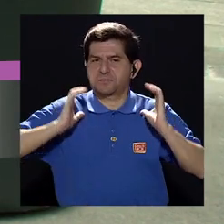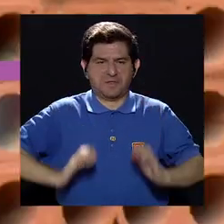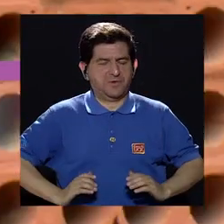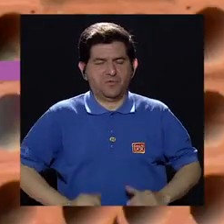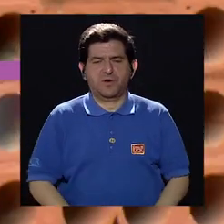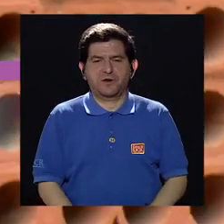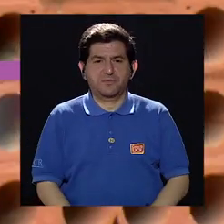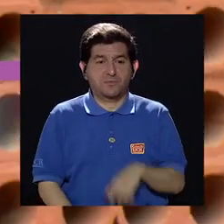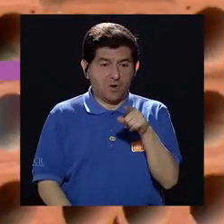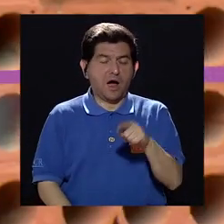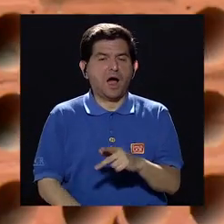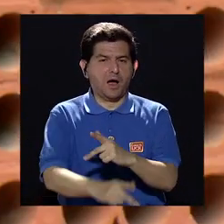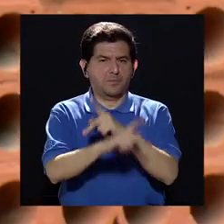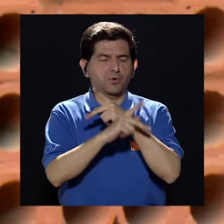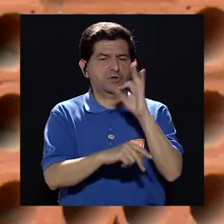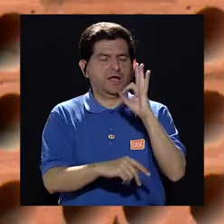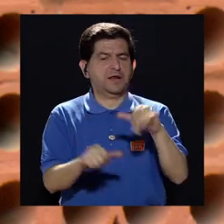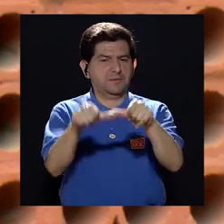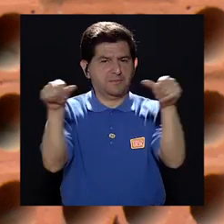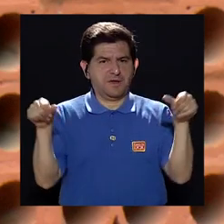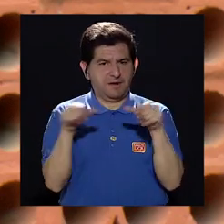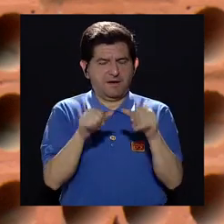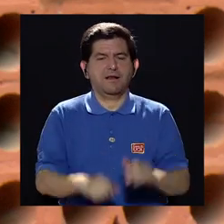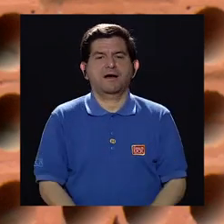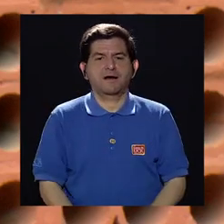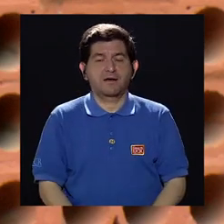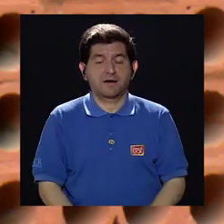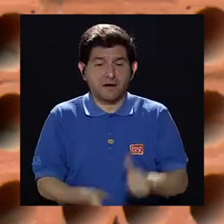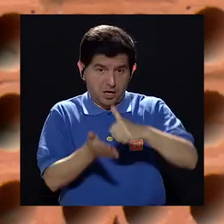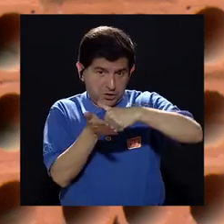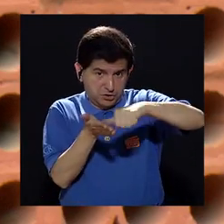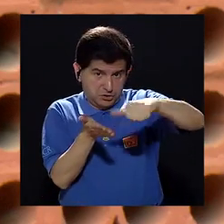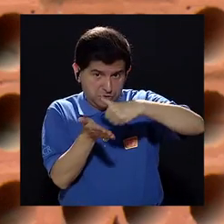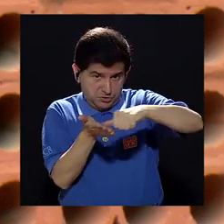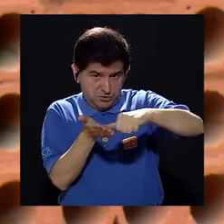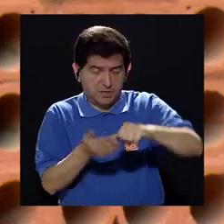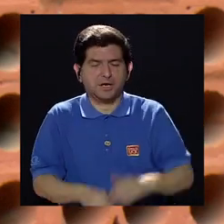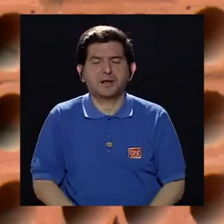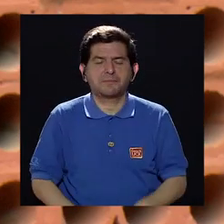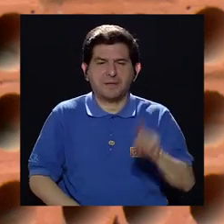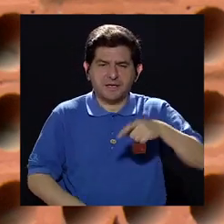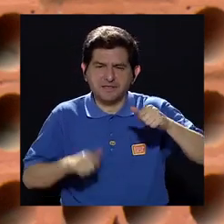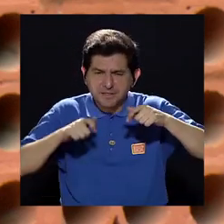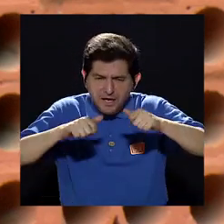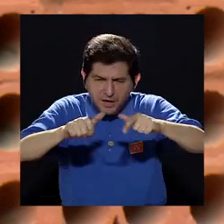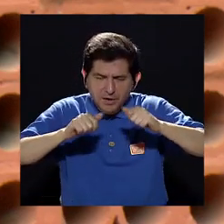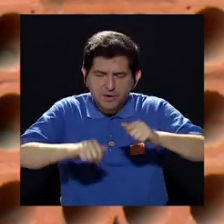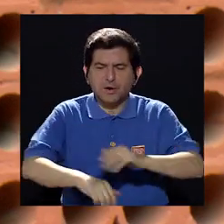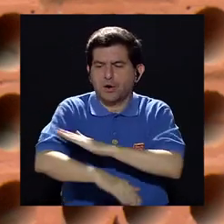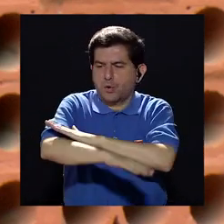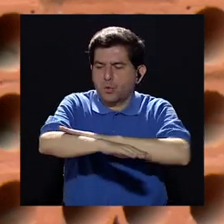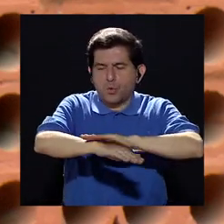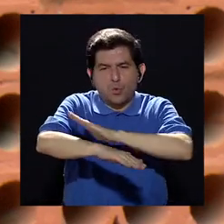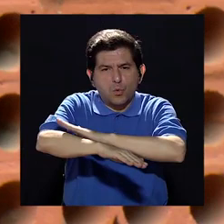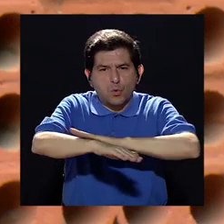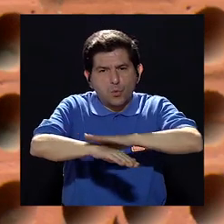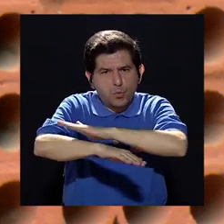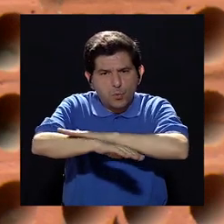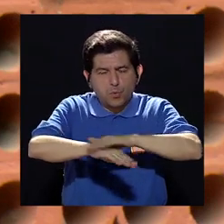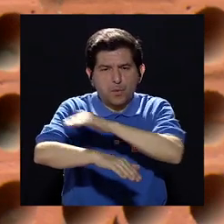cuerpo. Tiene que quedar bien cubierta el área. Si es en crema, por supuesto, masajear hasta distribuirlo